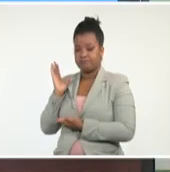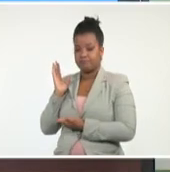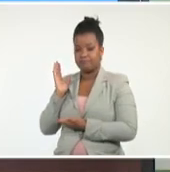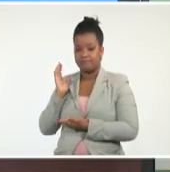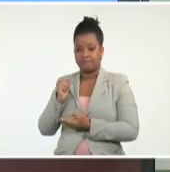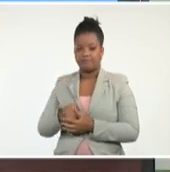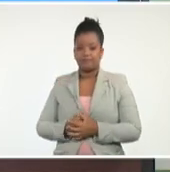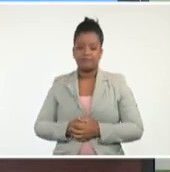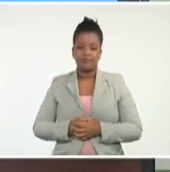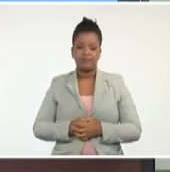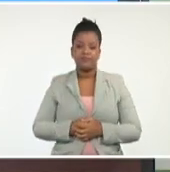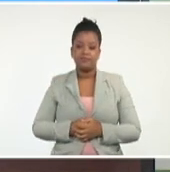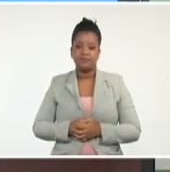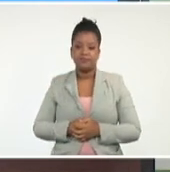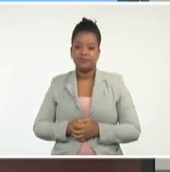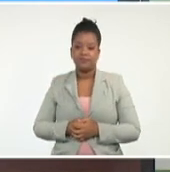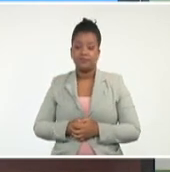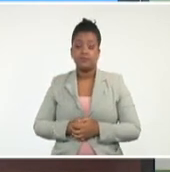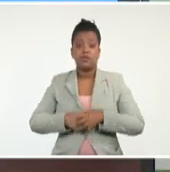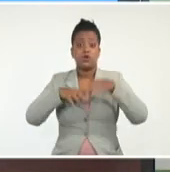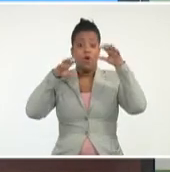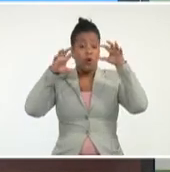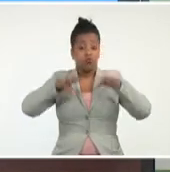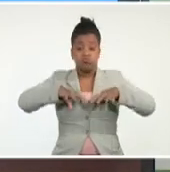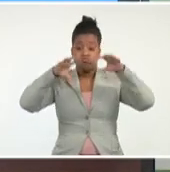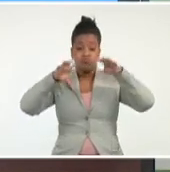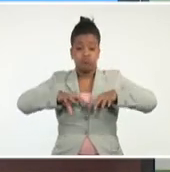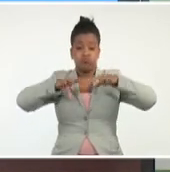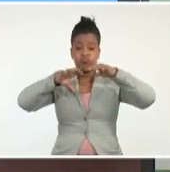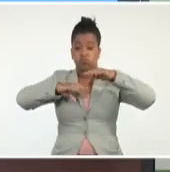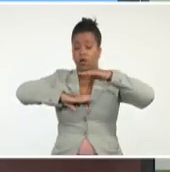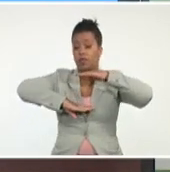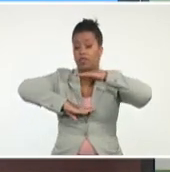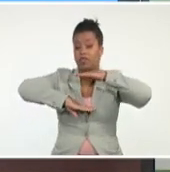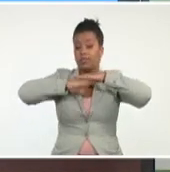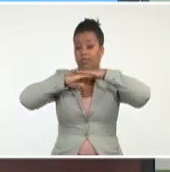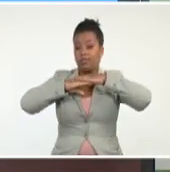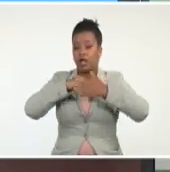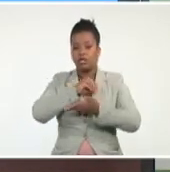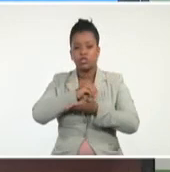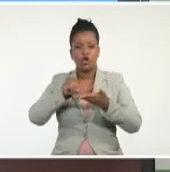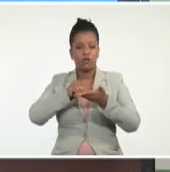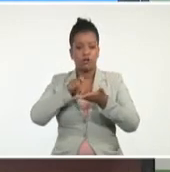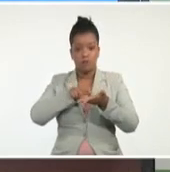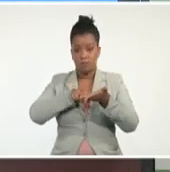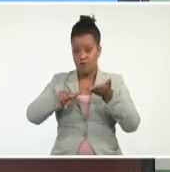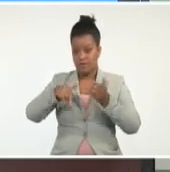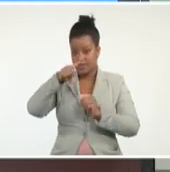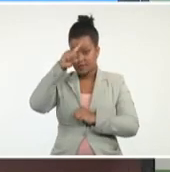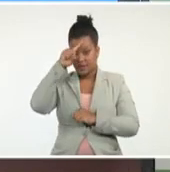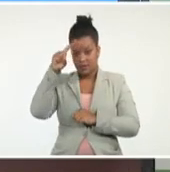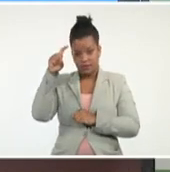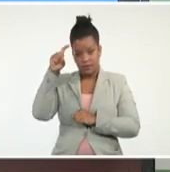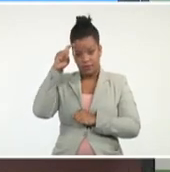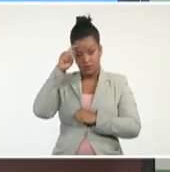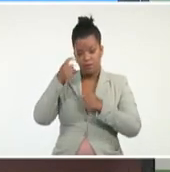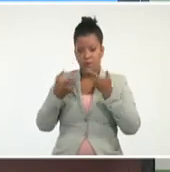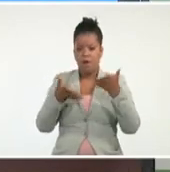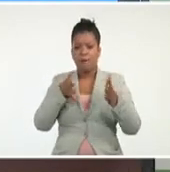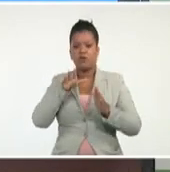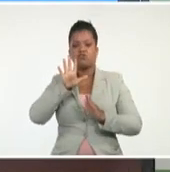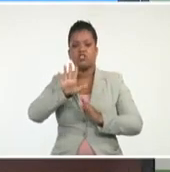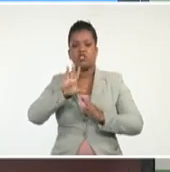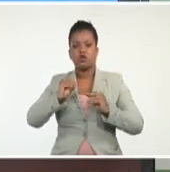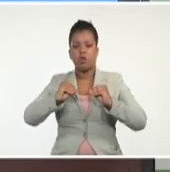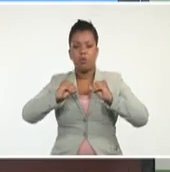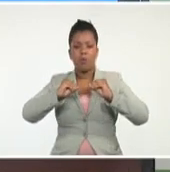Cayeron 271 milímetros de lluvia en el Jíbaro, en la provincia de Santi Espíritu, entre las 5 de esta mañana y